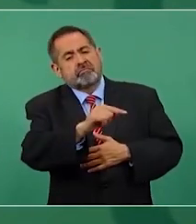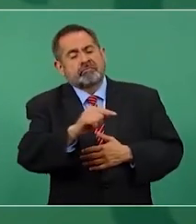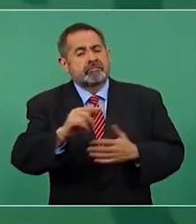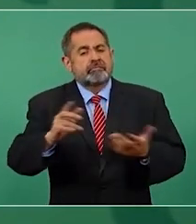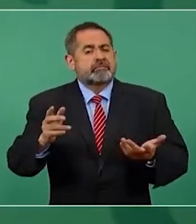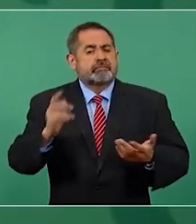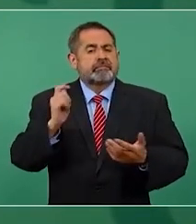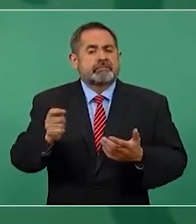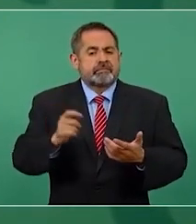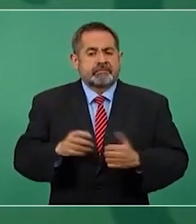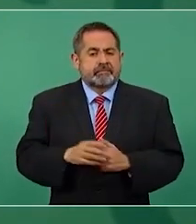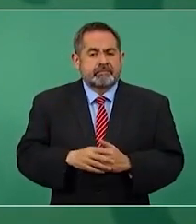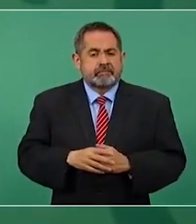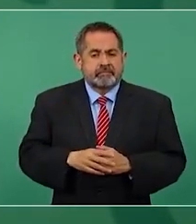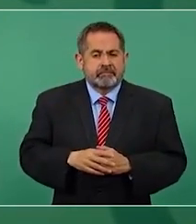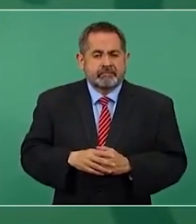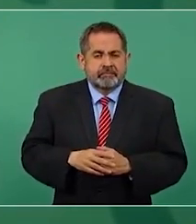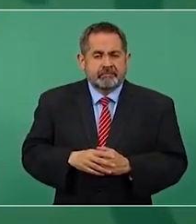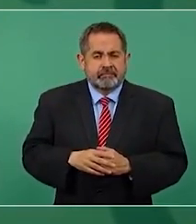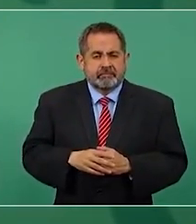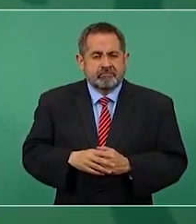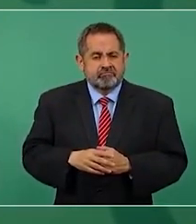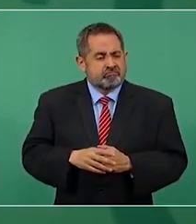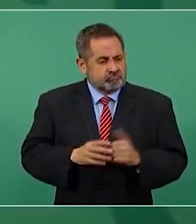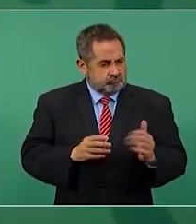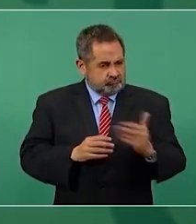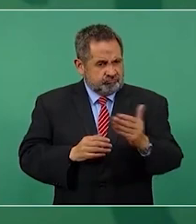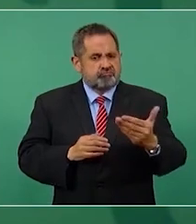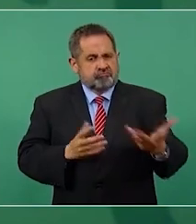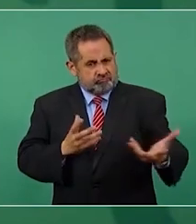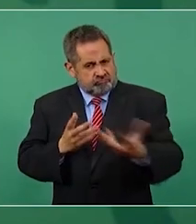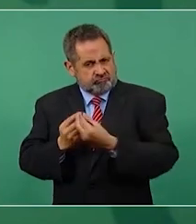que los pueden introducir